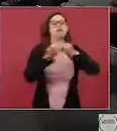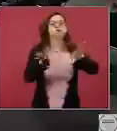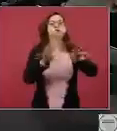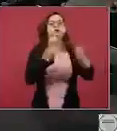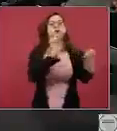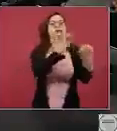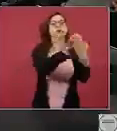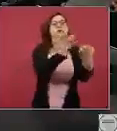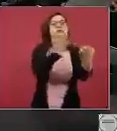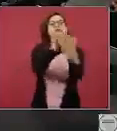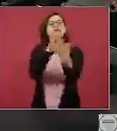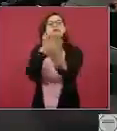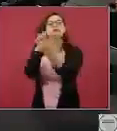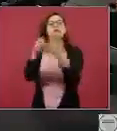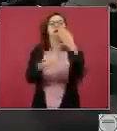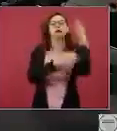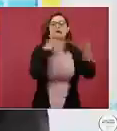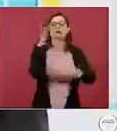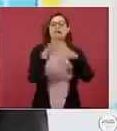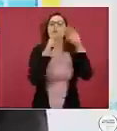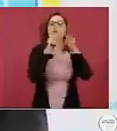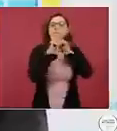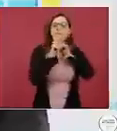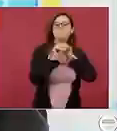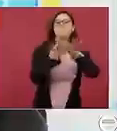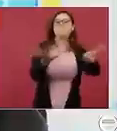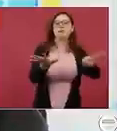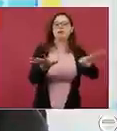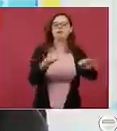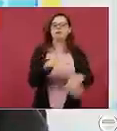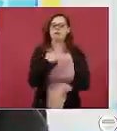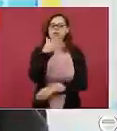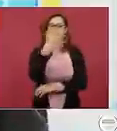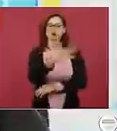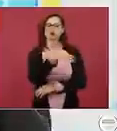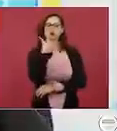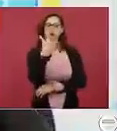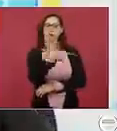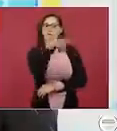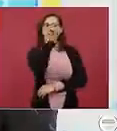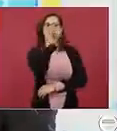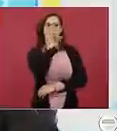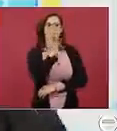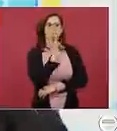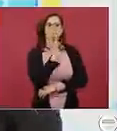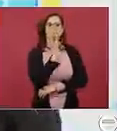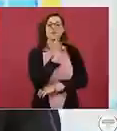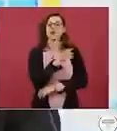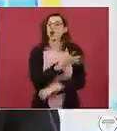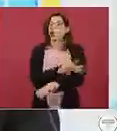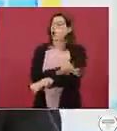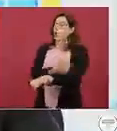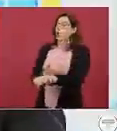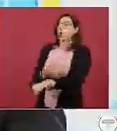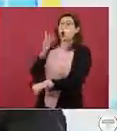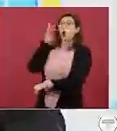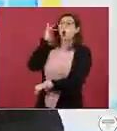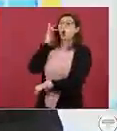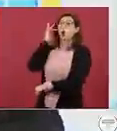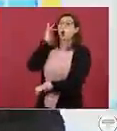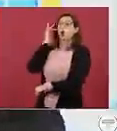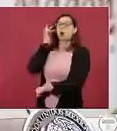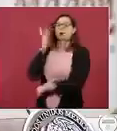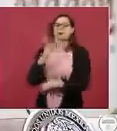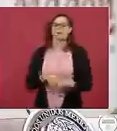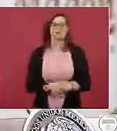los diferentes medios, con diferentes políticas y campañas sucias, de que ellos son los más honestos del mundo. Estos